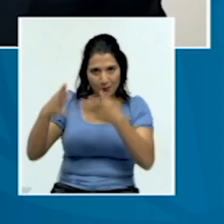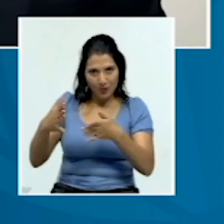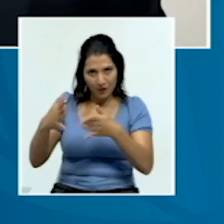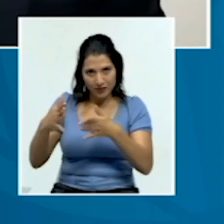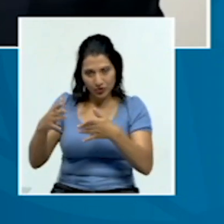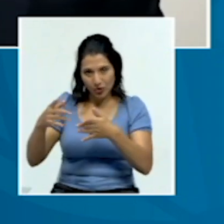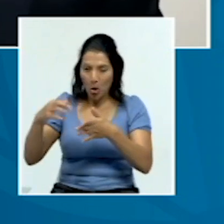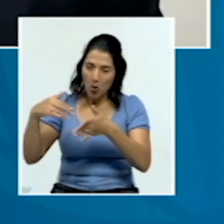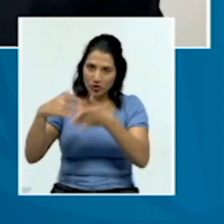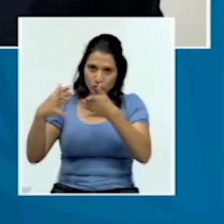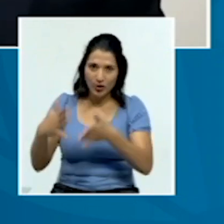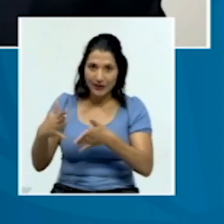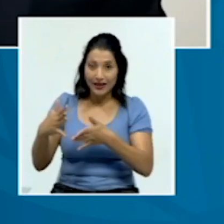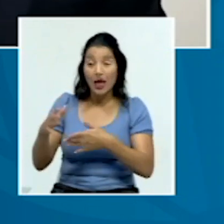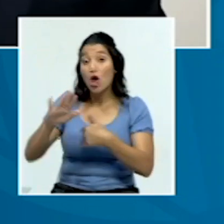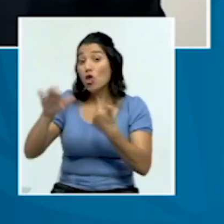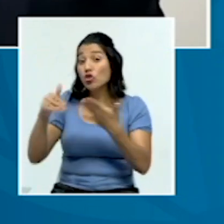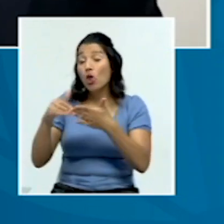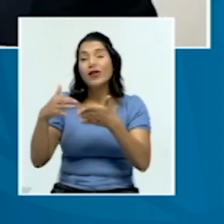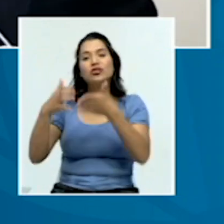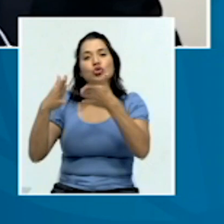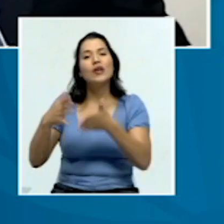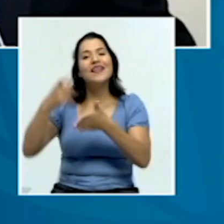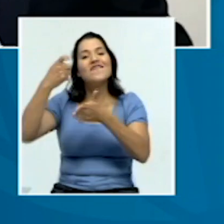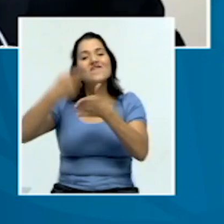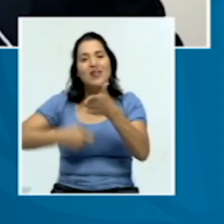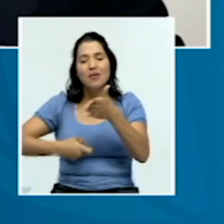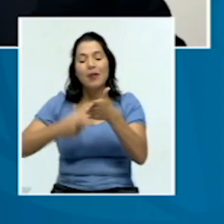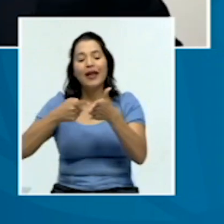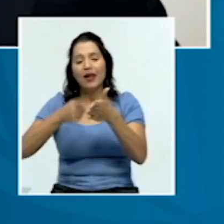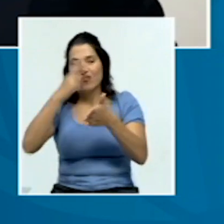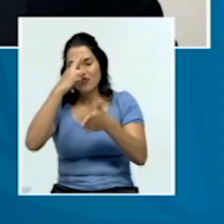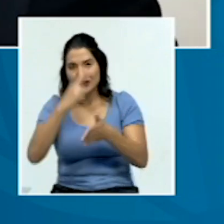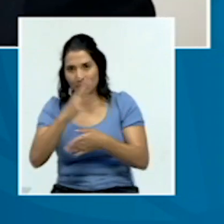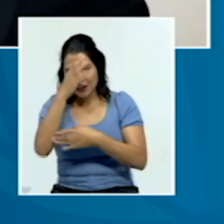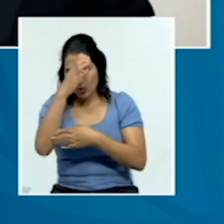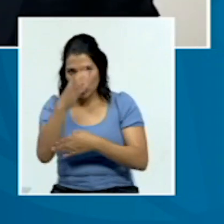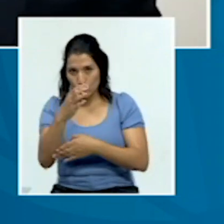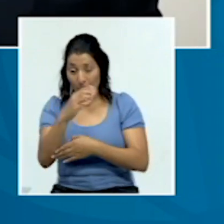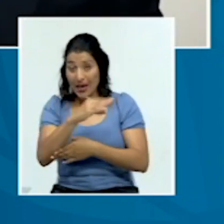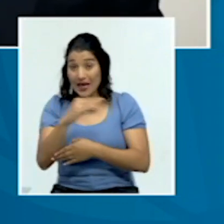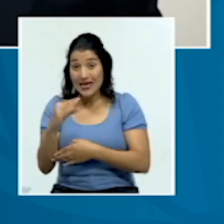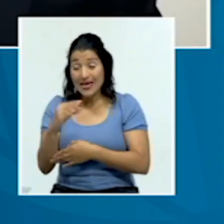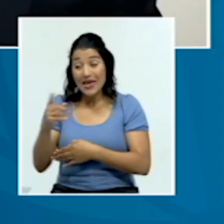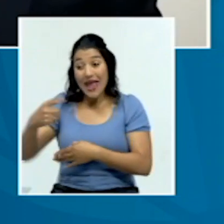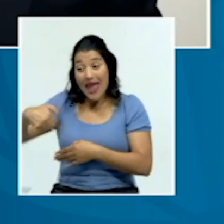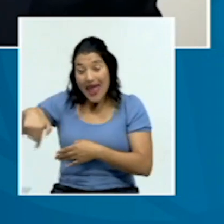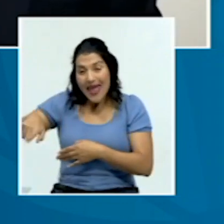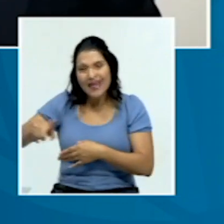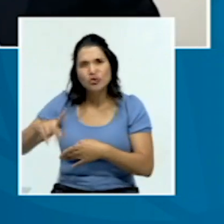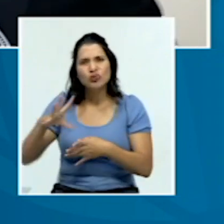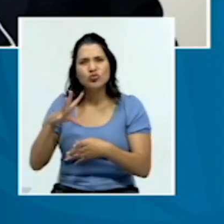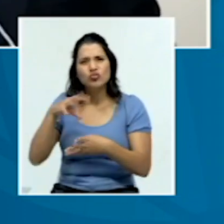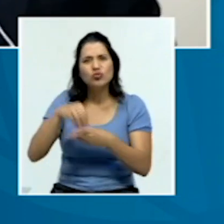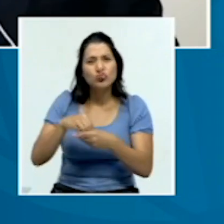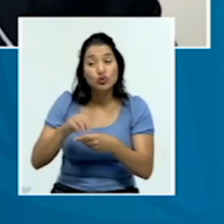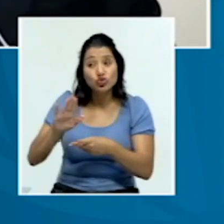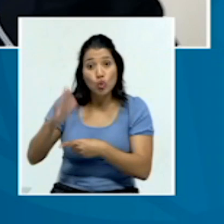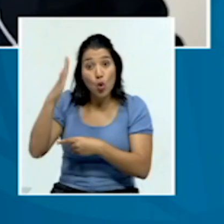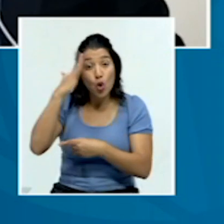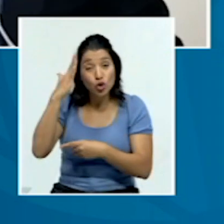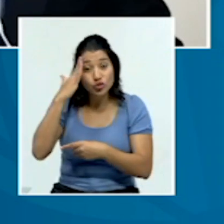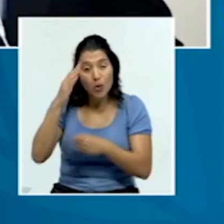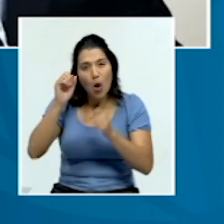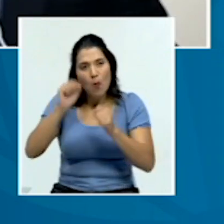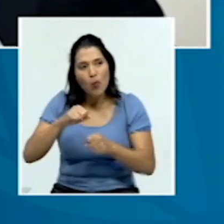consentimiento informado del respeto cultural y ellos se involucran para que los conocimientos que han ido aprendiendo los puedan transmitir de una